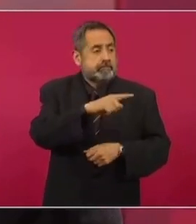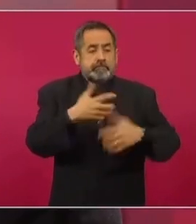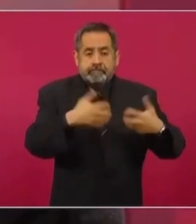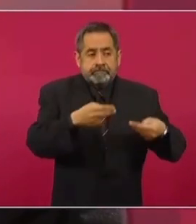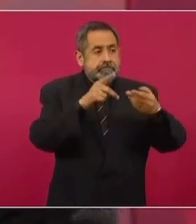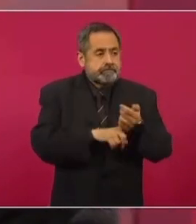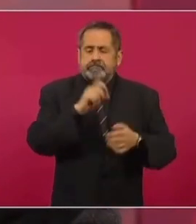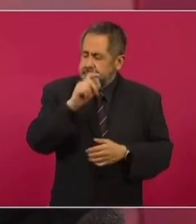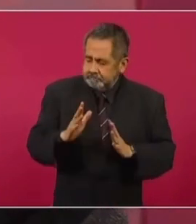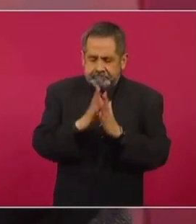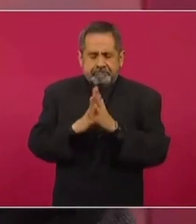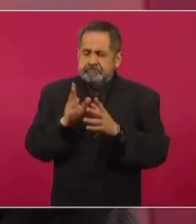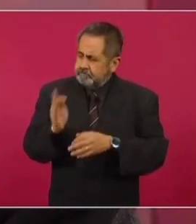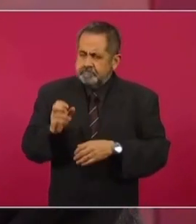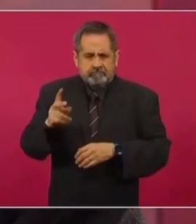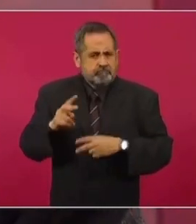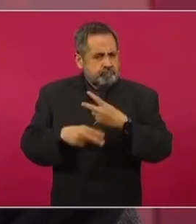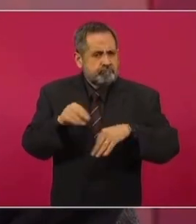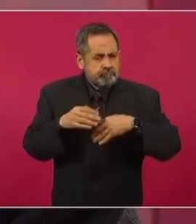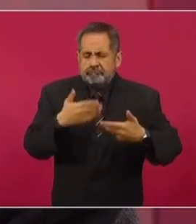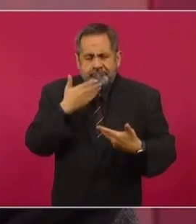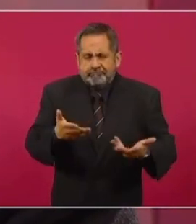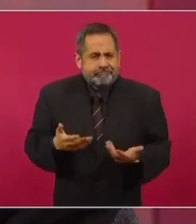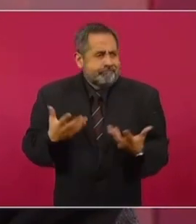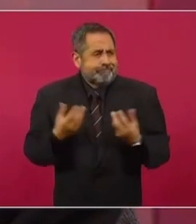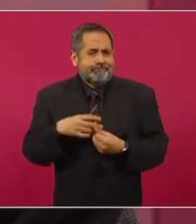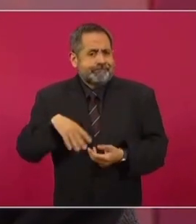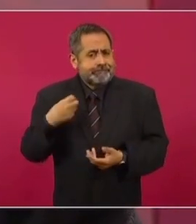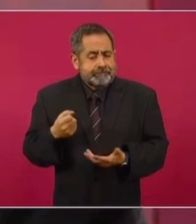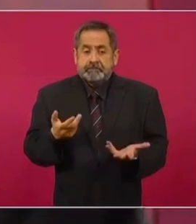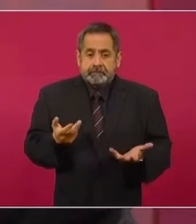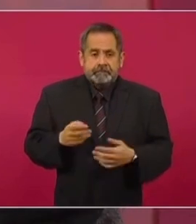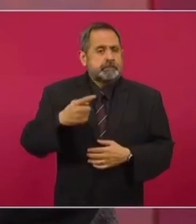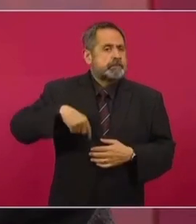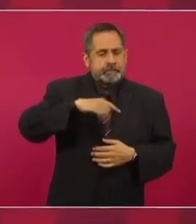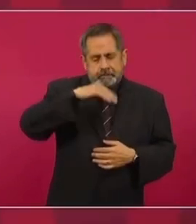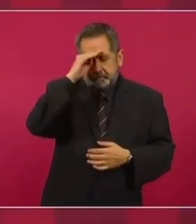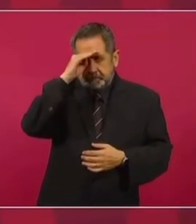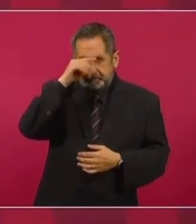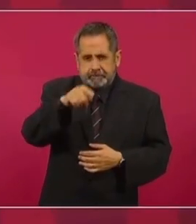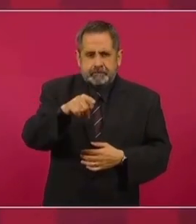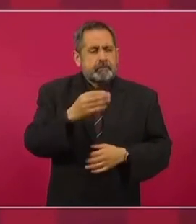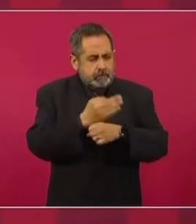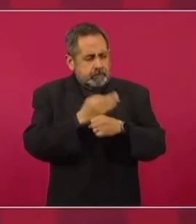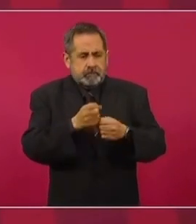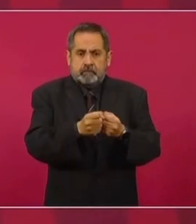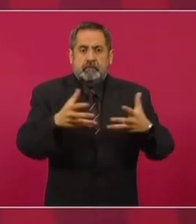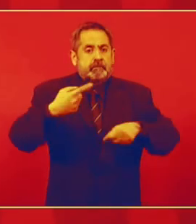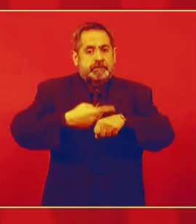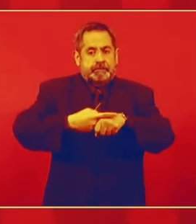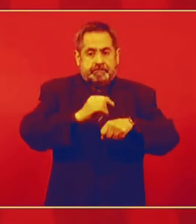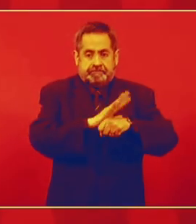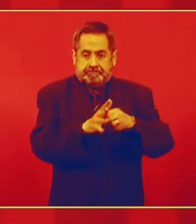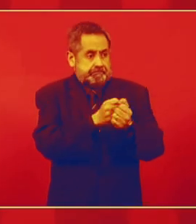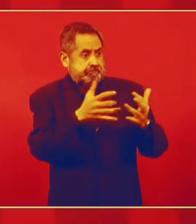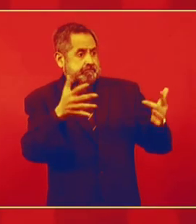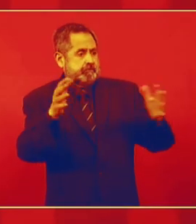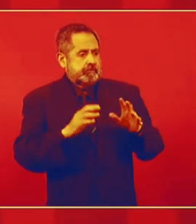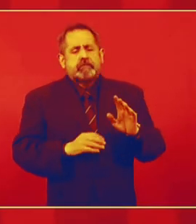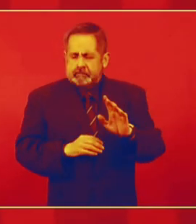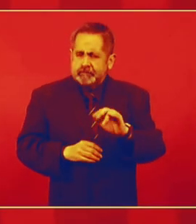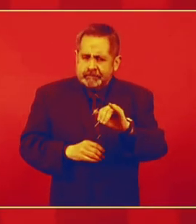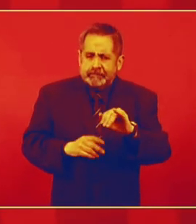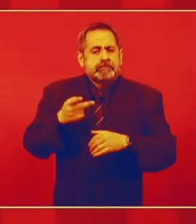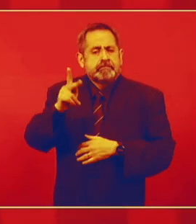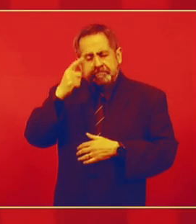siendo partícipe de este esfuerzo. Y nosotros creemos que, a pesar del aumento de casos de la pandemia, la actividad económica